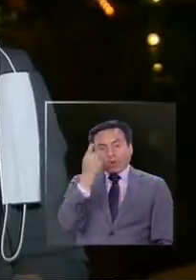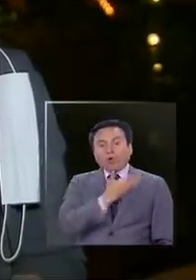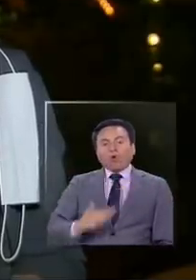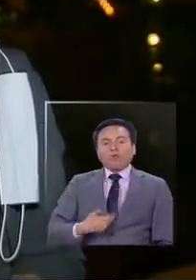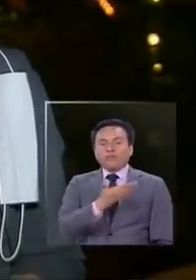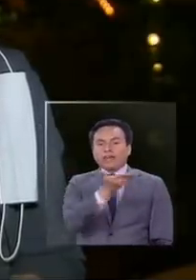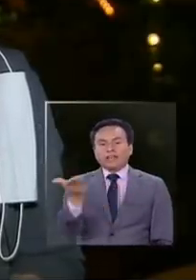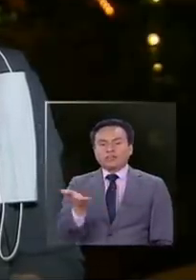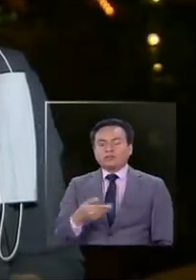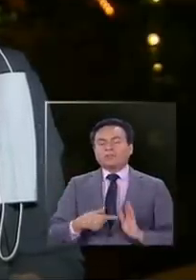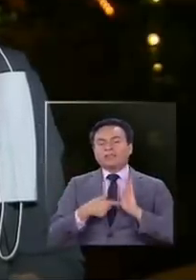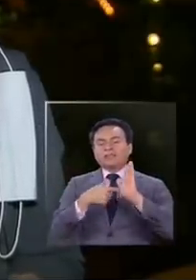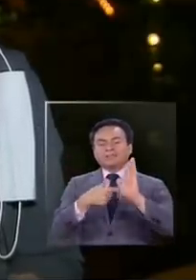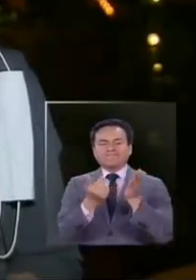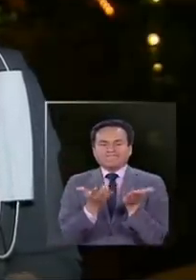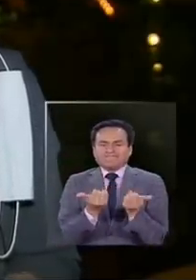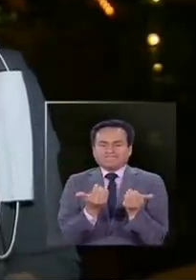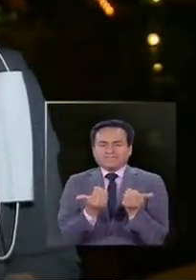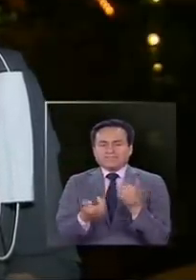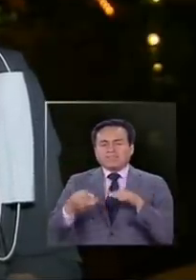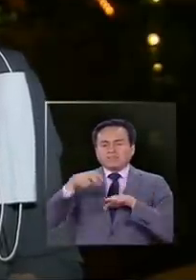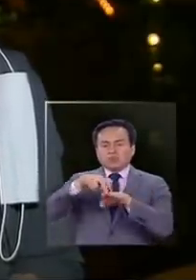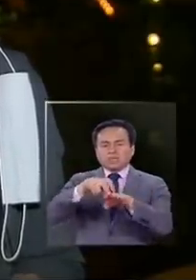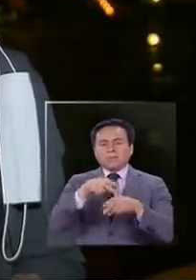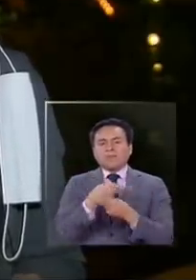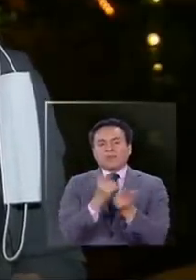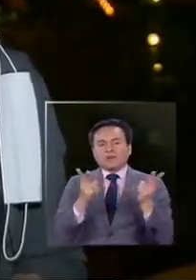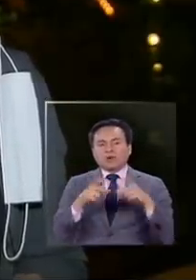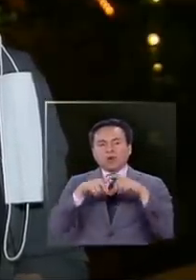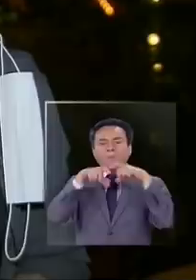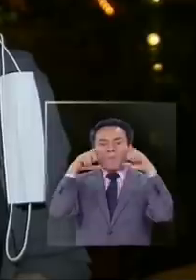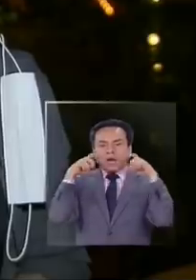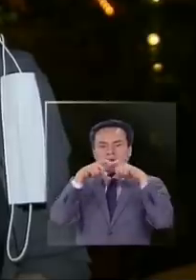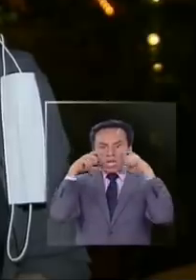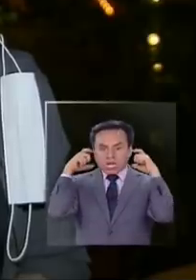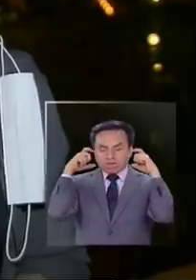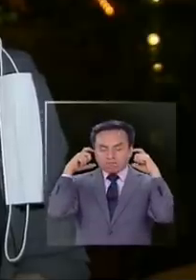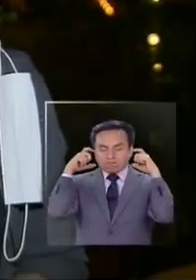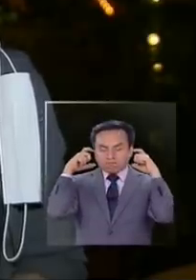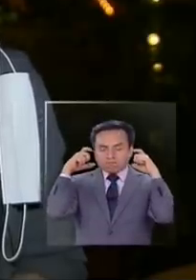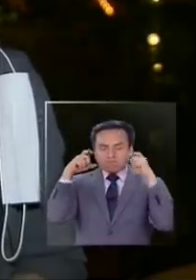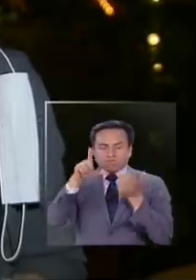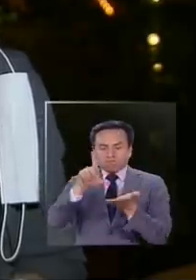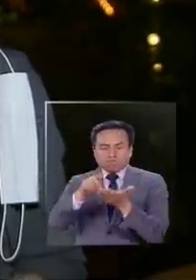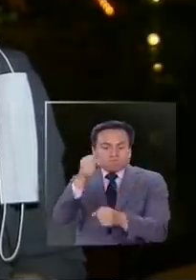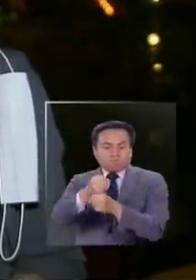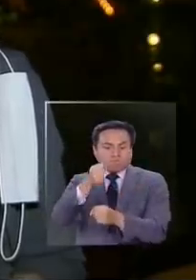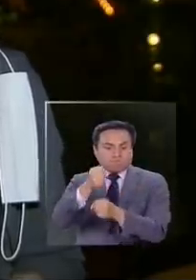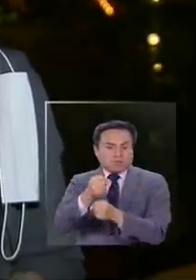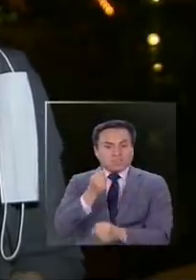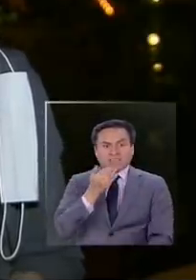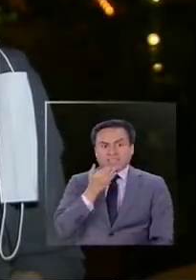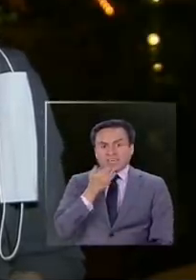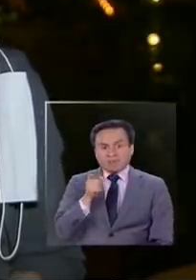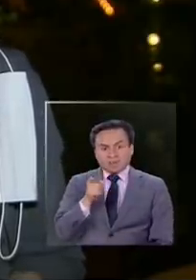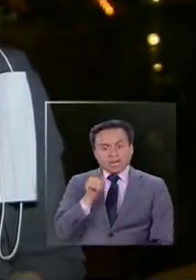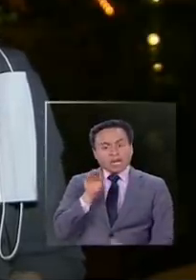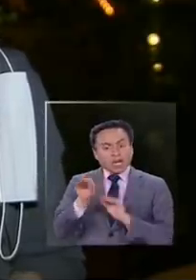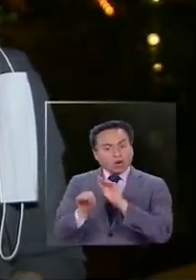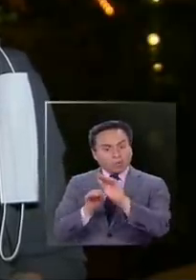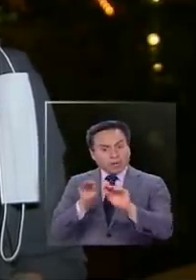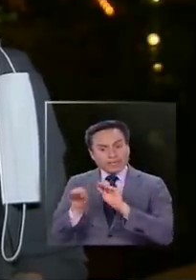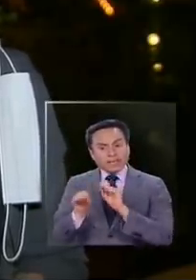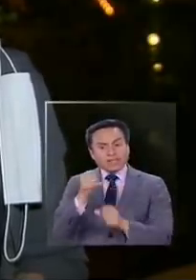gobierno plantean la necesidad de un transporte público y el uso de la mascarilla en los lugares de trabajo también lo recomiendan.